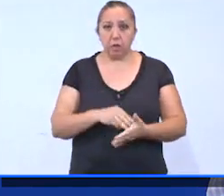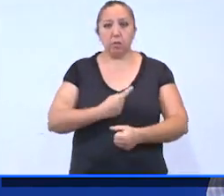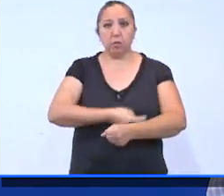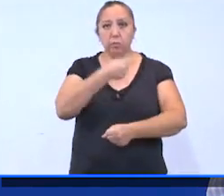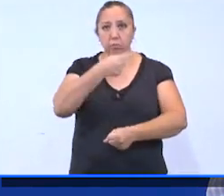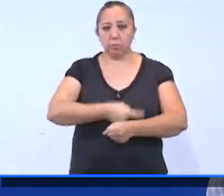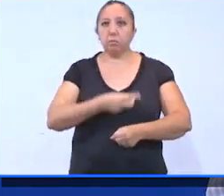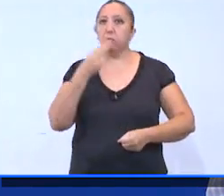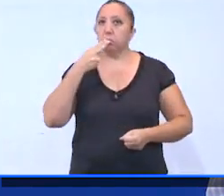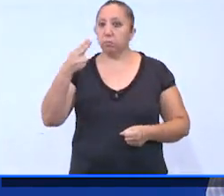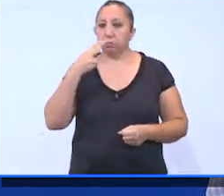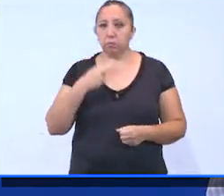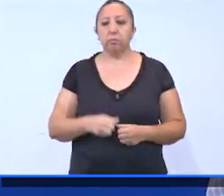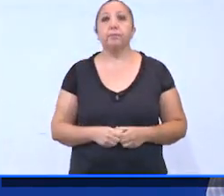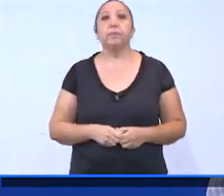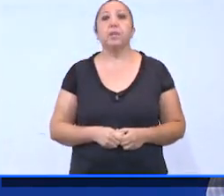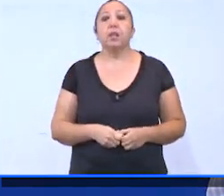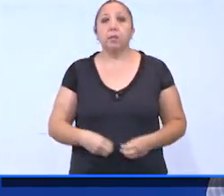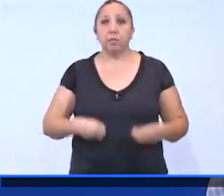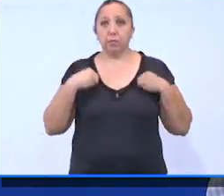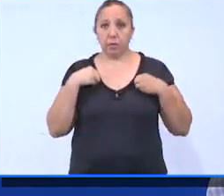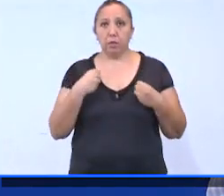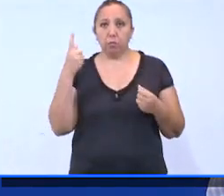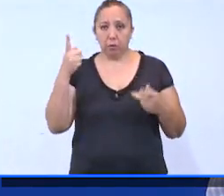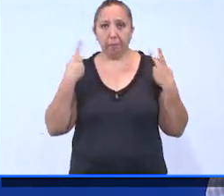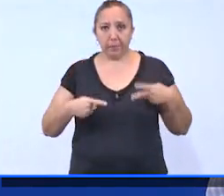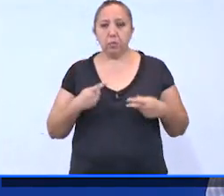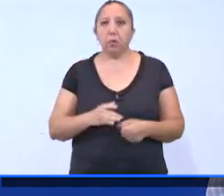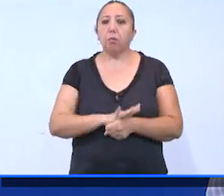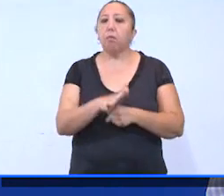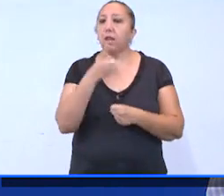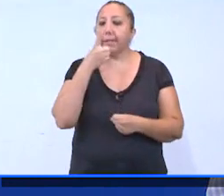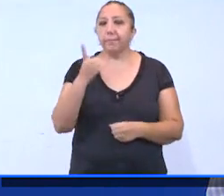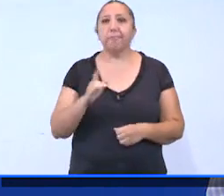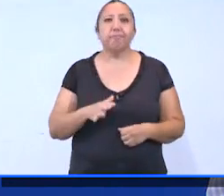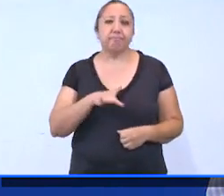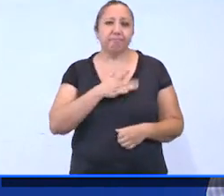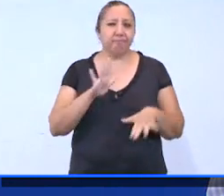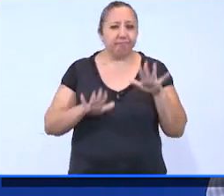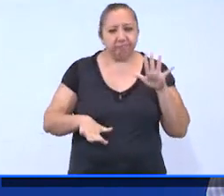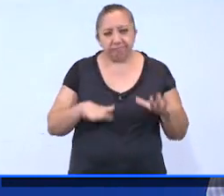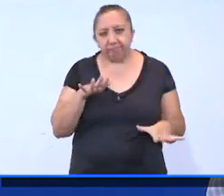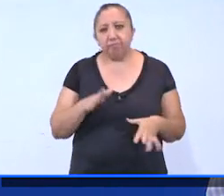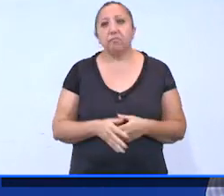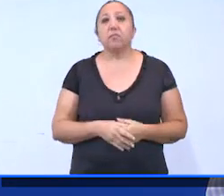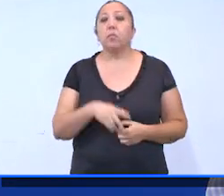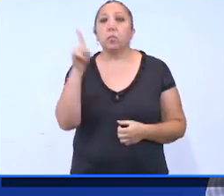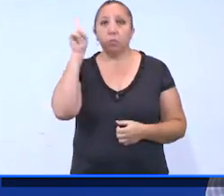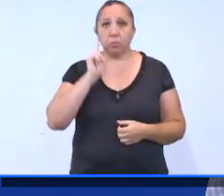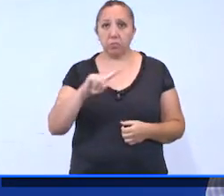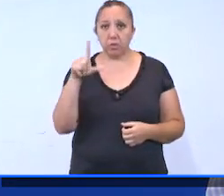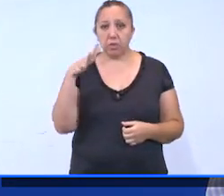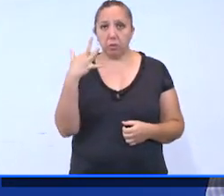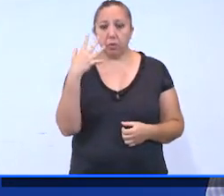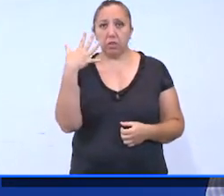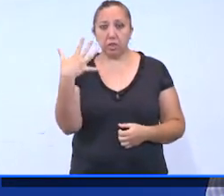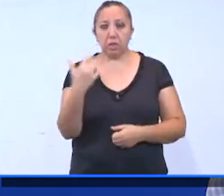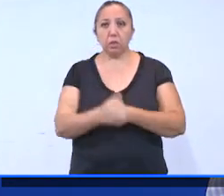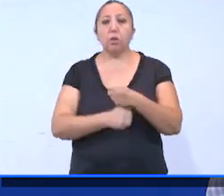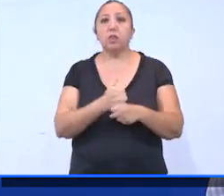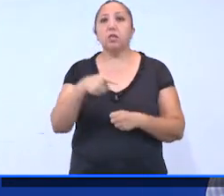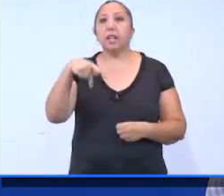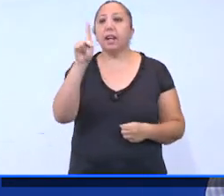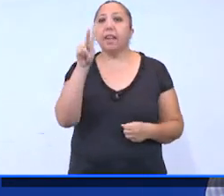hipertensión, tabaquismo y diabetes, convivía con un contacto, el cual ha presentado síntomas leves. Una mujer de 55 años de